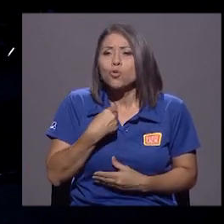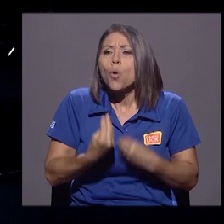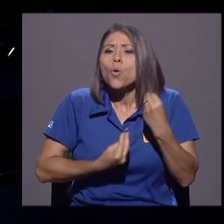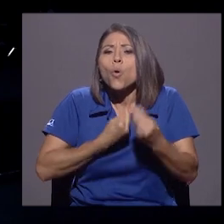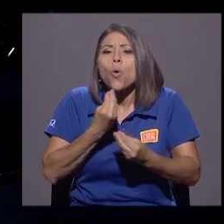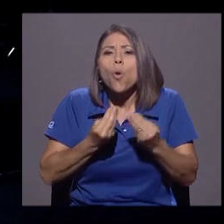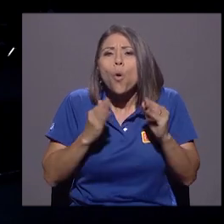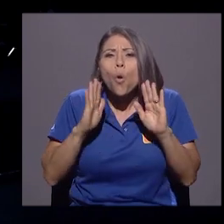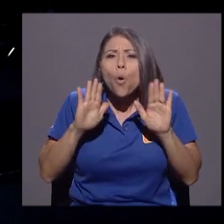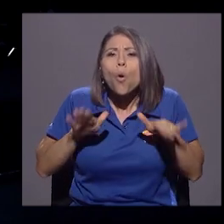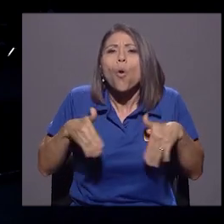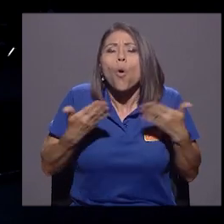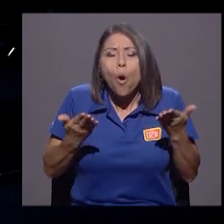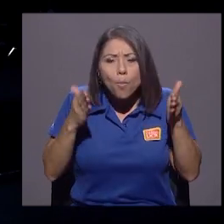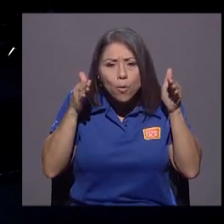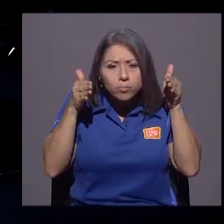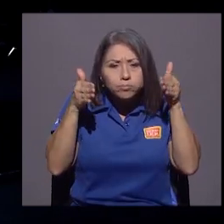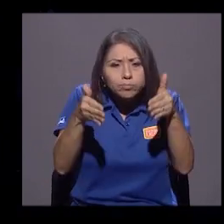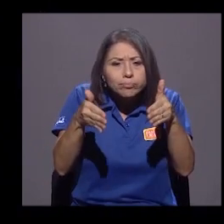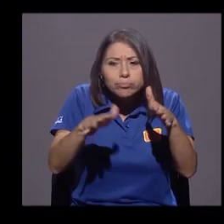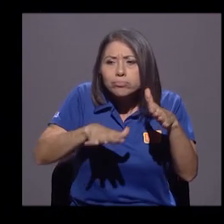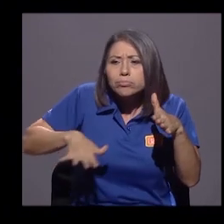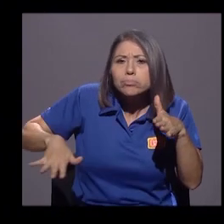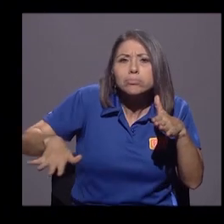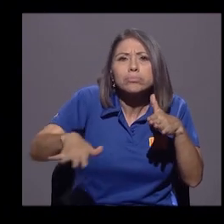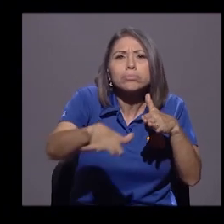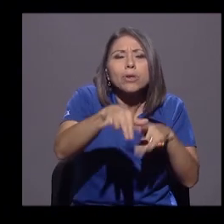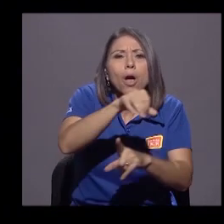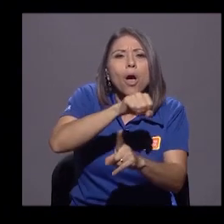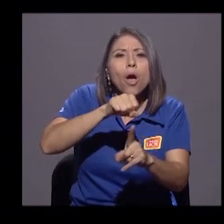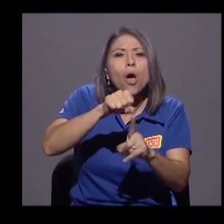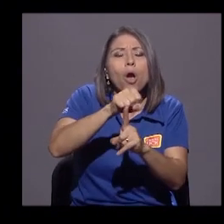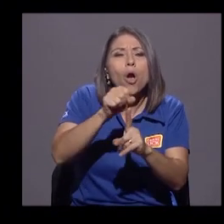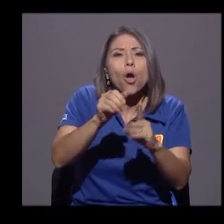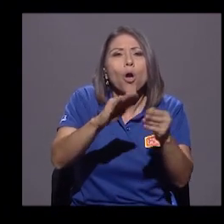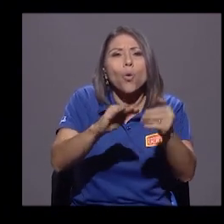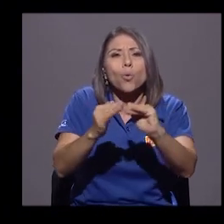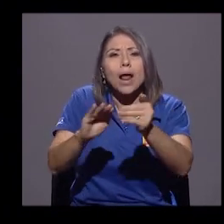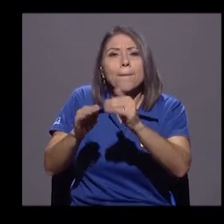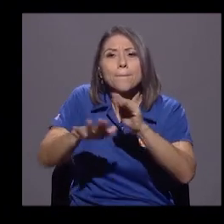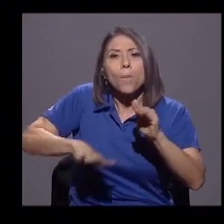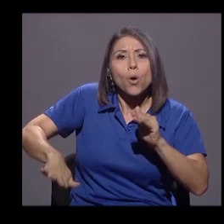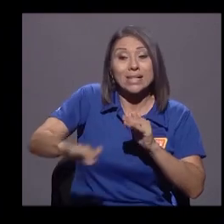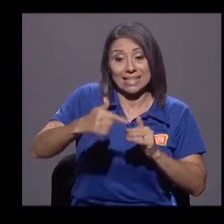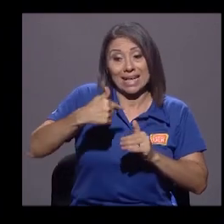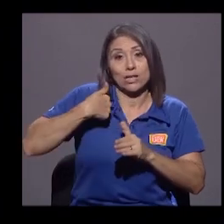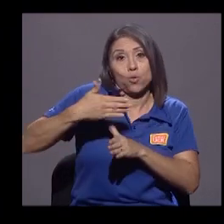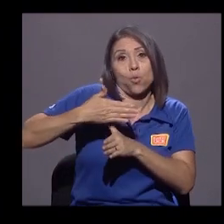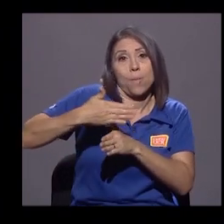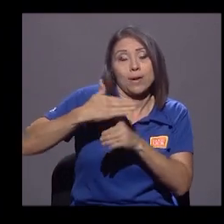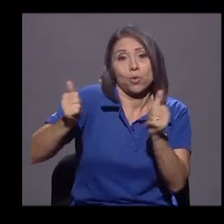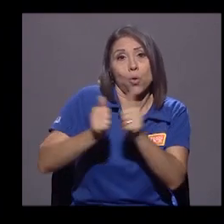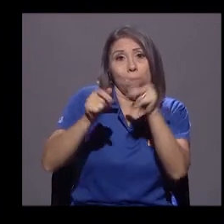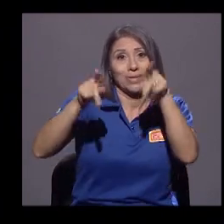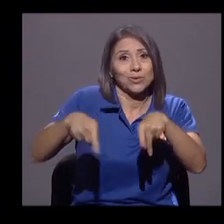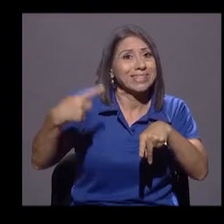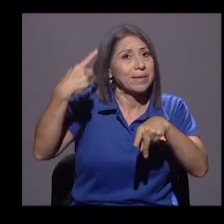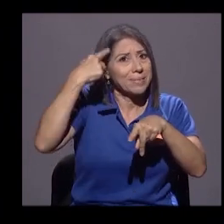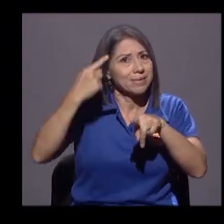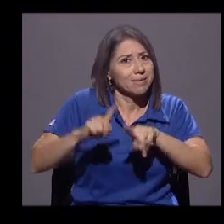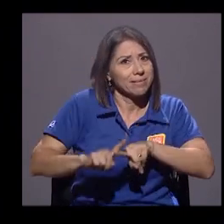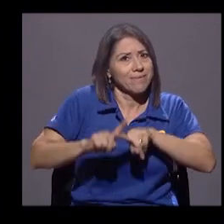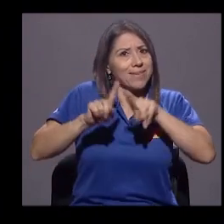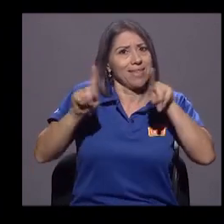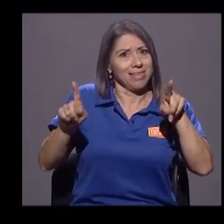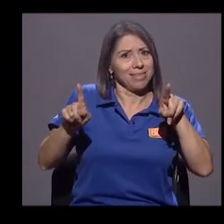en la que convivo con personas que no solamente piensan diferente, sino que tienen